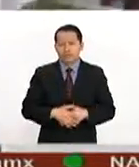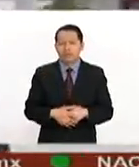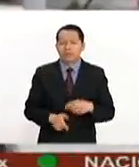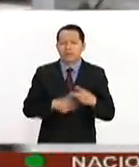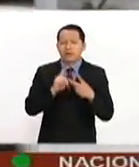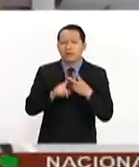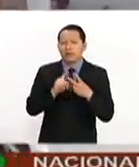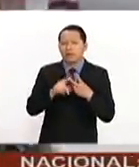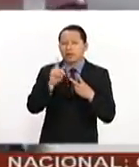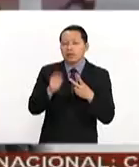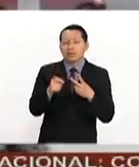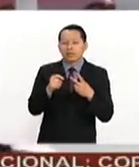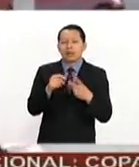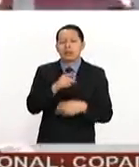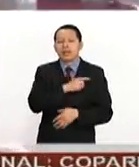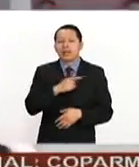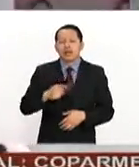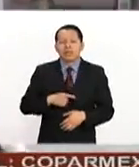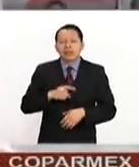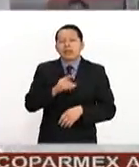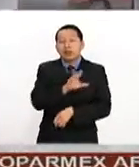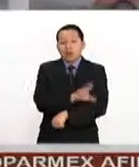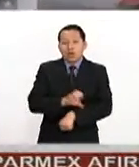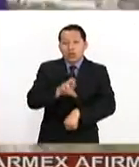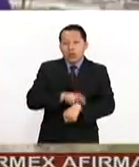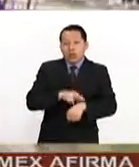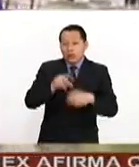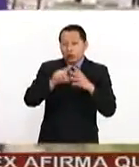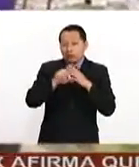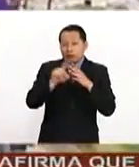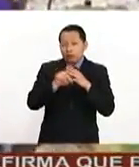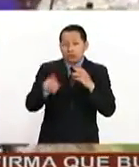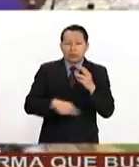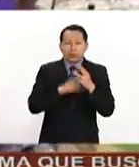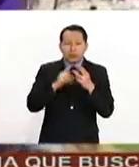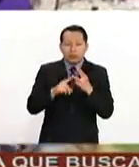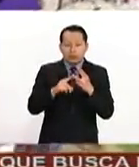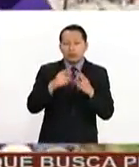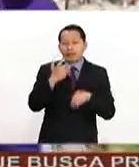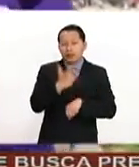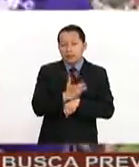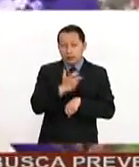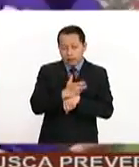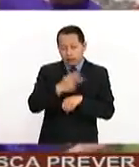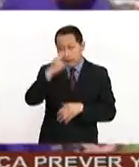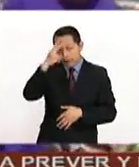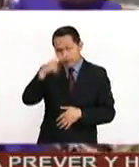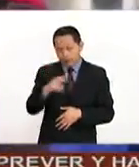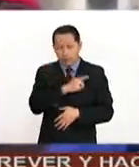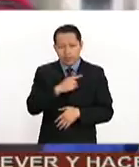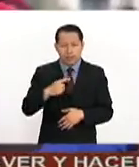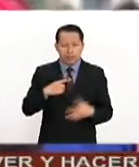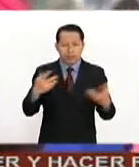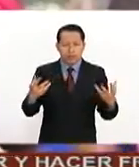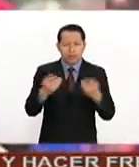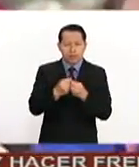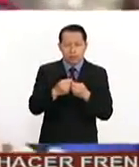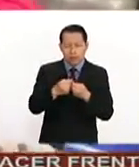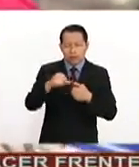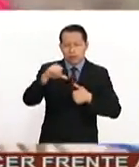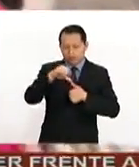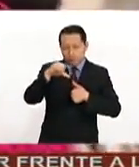El segundo indica que deberá de haber coordinación migratoria. Tercero, Estados Unidos y México deben involucrarse con